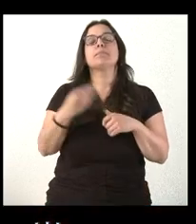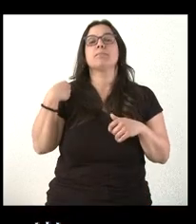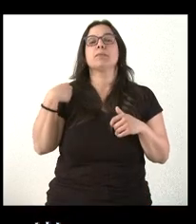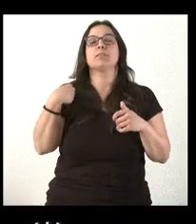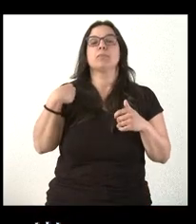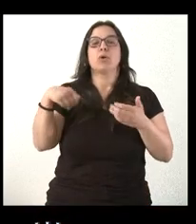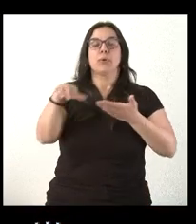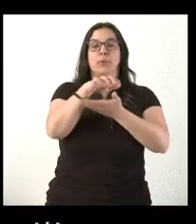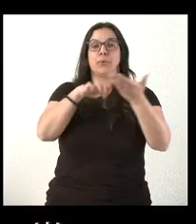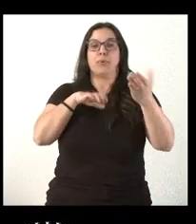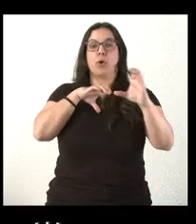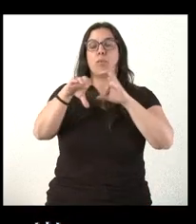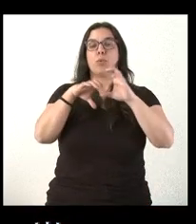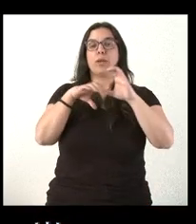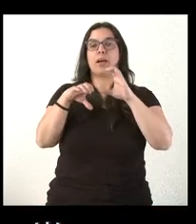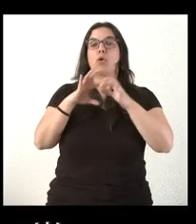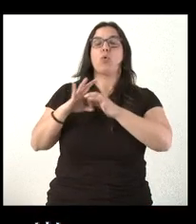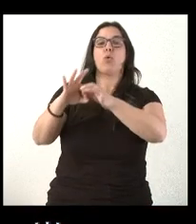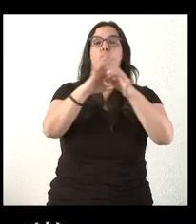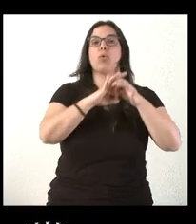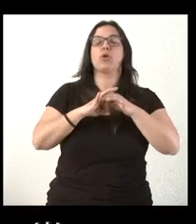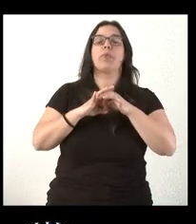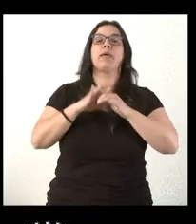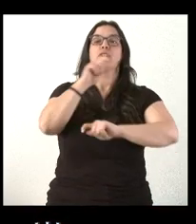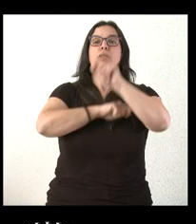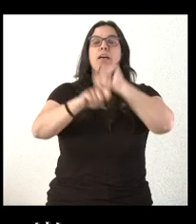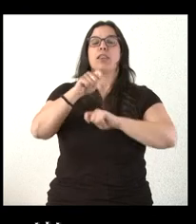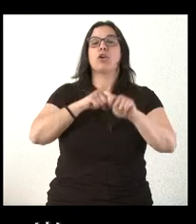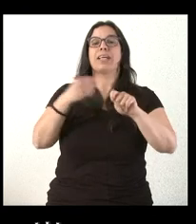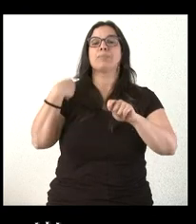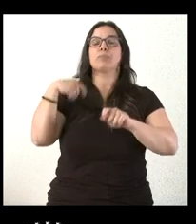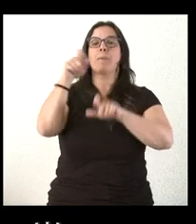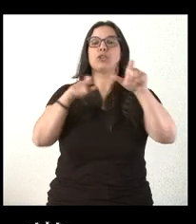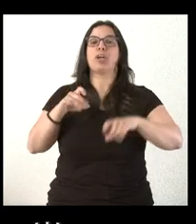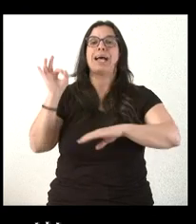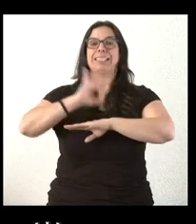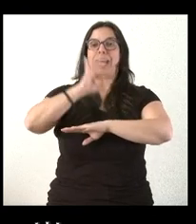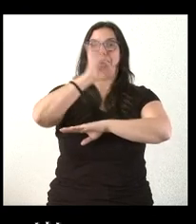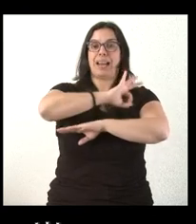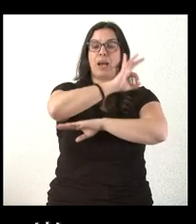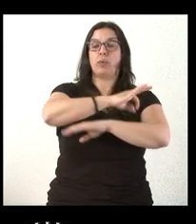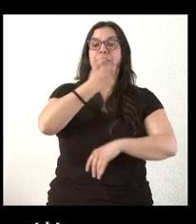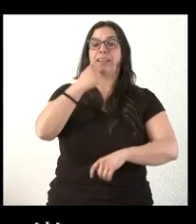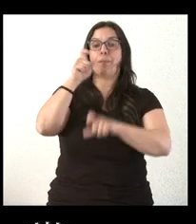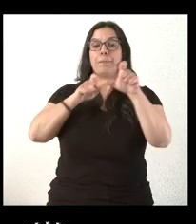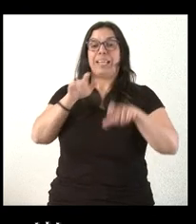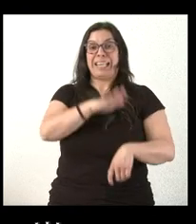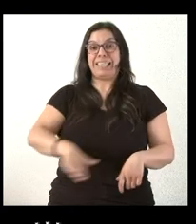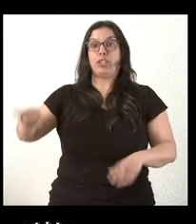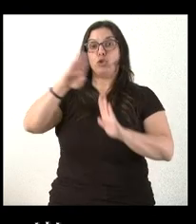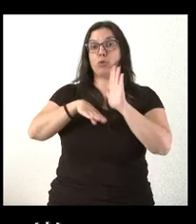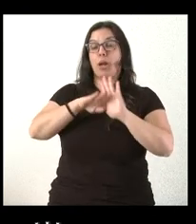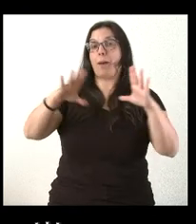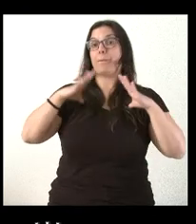la Unión de Asociaciones del Pueblo Saharaui, que dice que peligra la llegada de los niños refugiados saharauis del programa